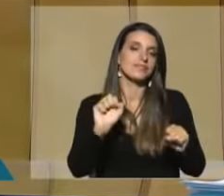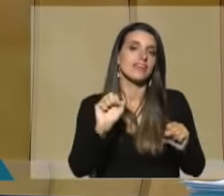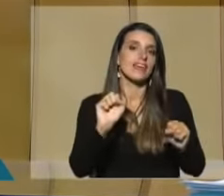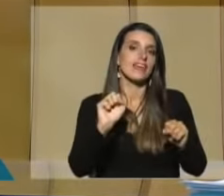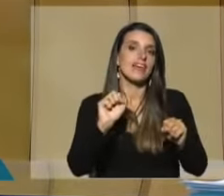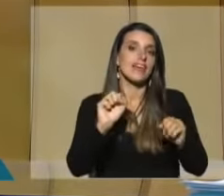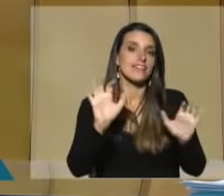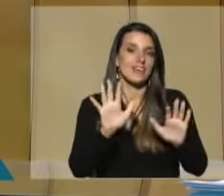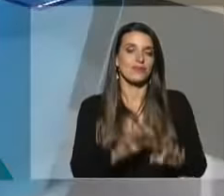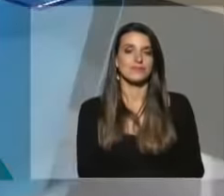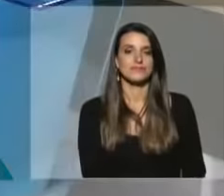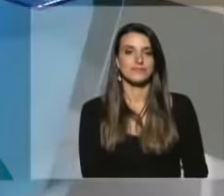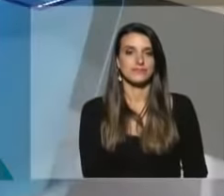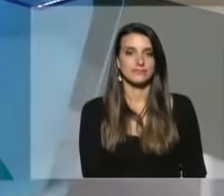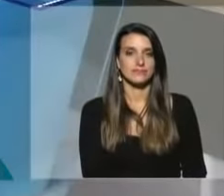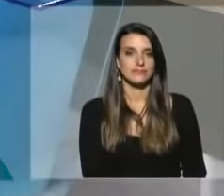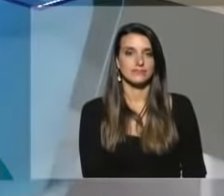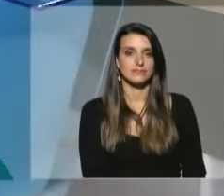No se vayan.